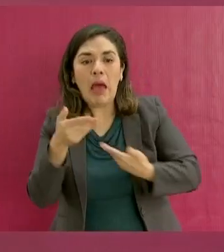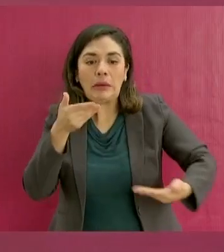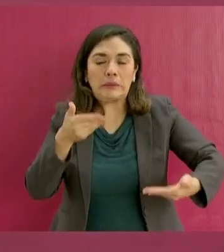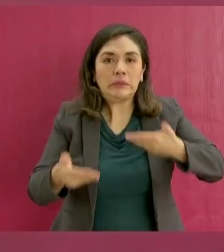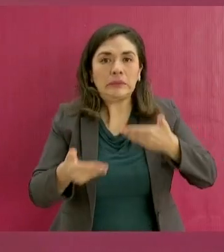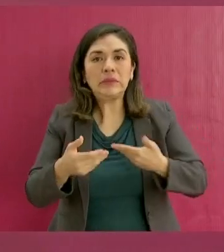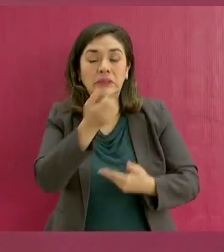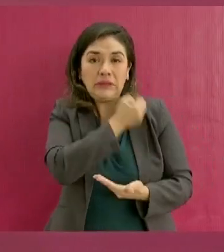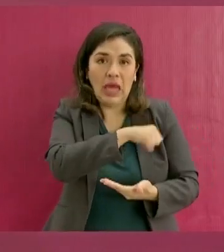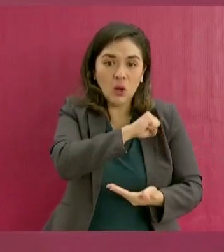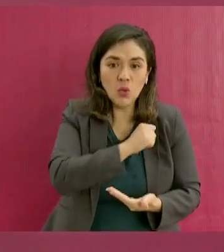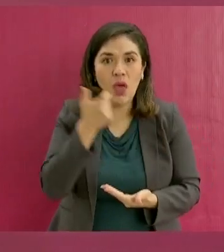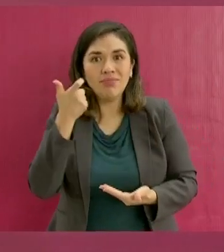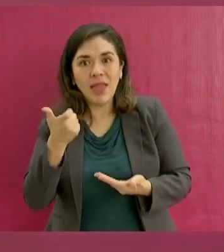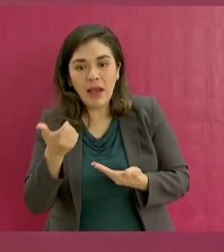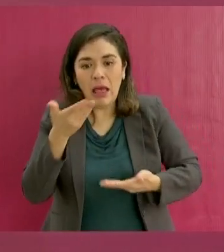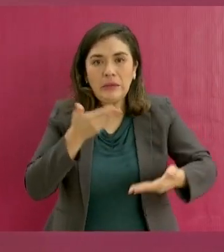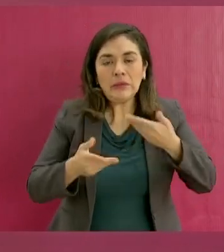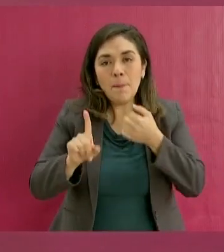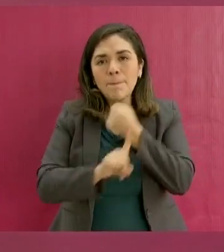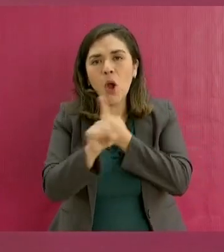sanitaria y la económica.